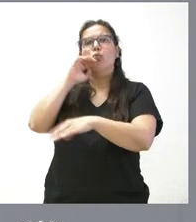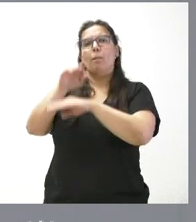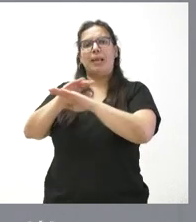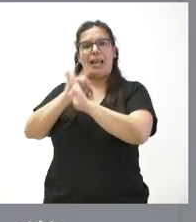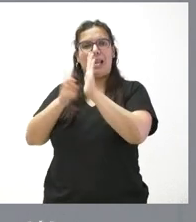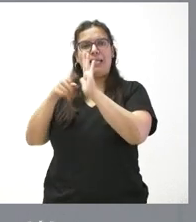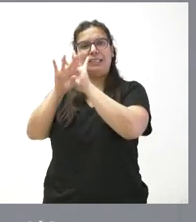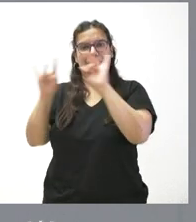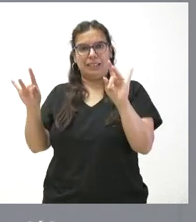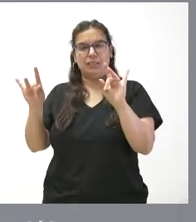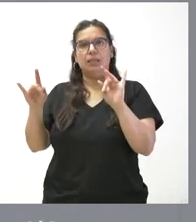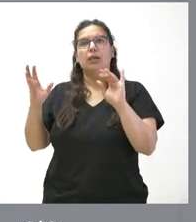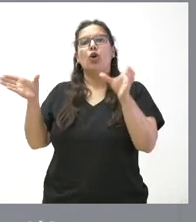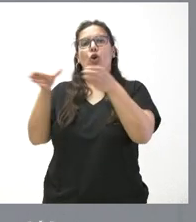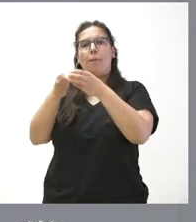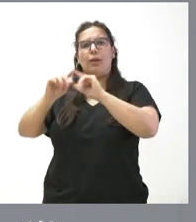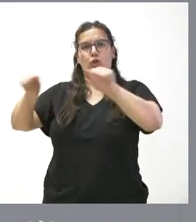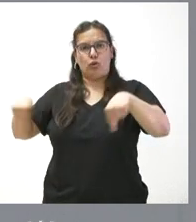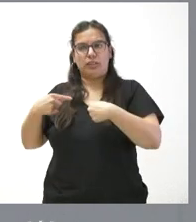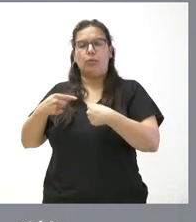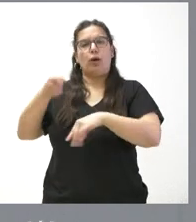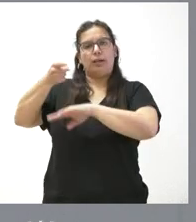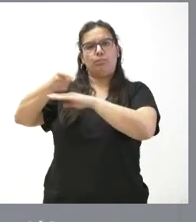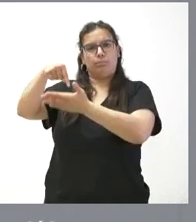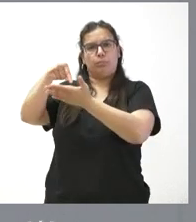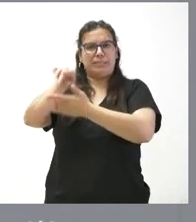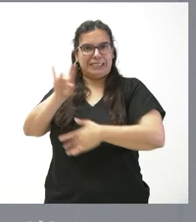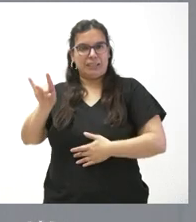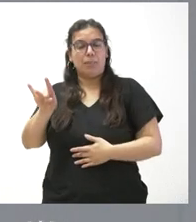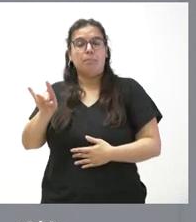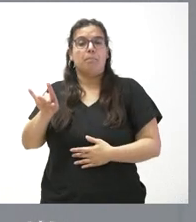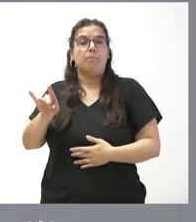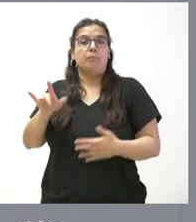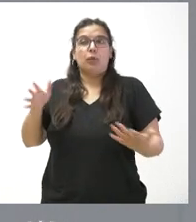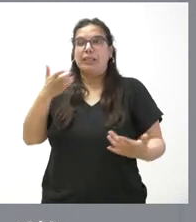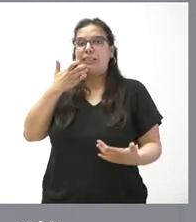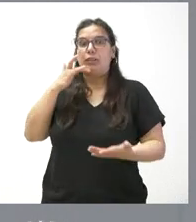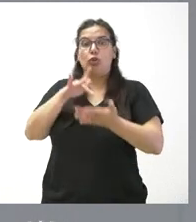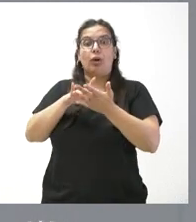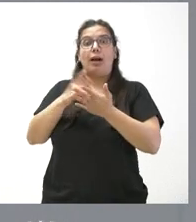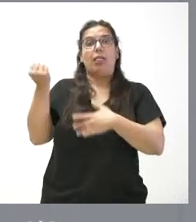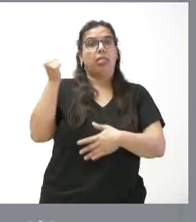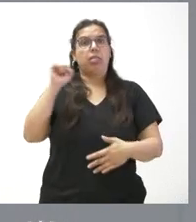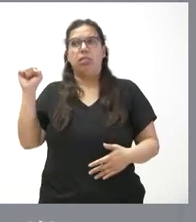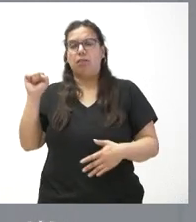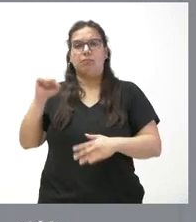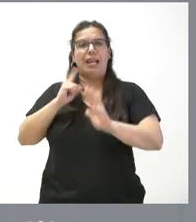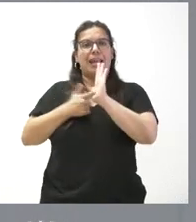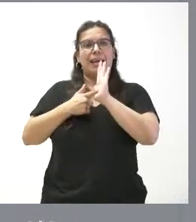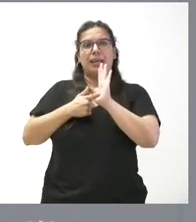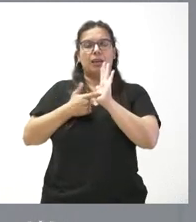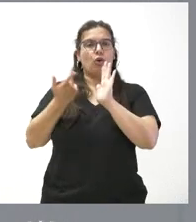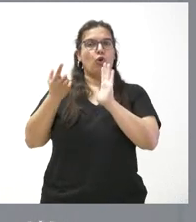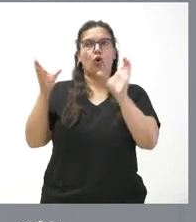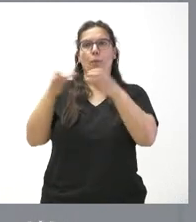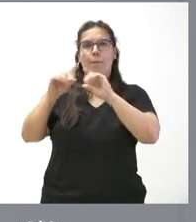ley y el cumplimiento de los convenios colectivos. Y, lógicamente, en la medida en la que hubiera algún incumplimiento de la ley o algún incumplimiento de los